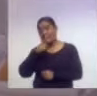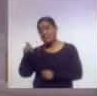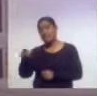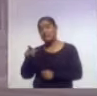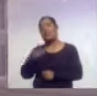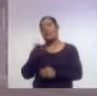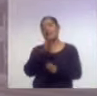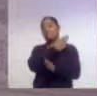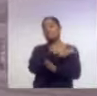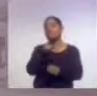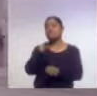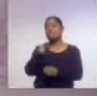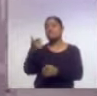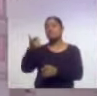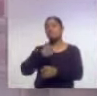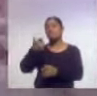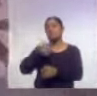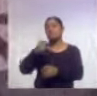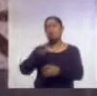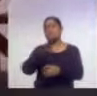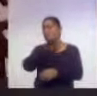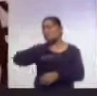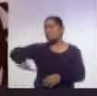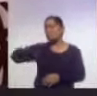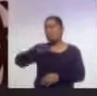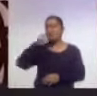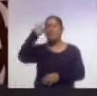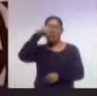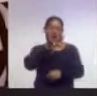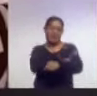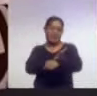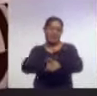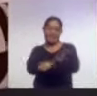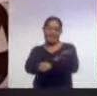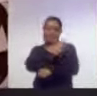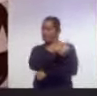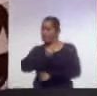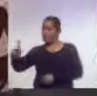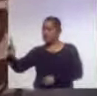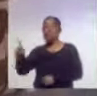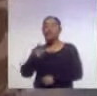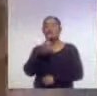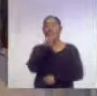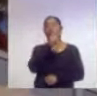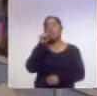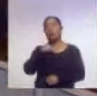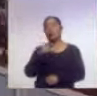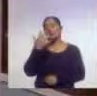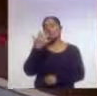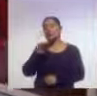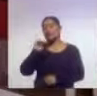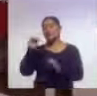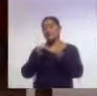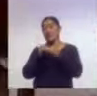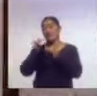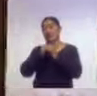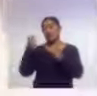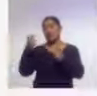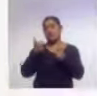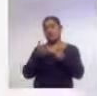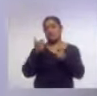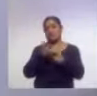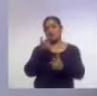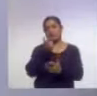mejoras en sus instalaciones en beneficio de la comunidad estudiantil, con una inversión superior a 1.5 millones de pesos.